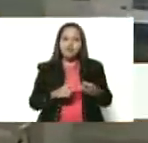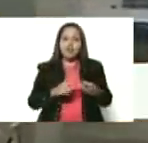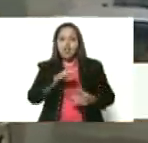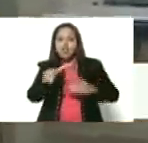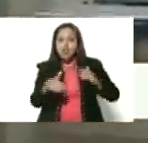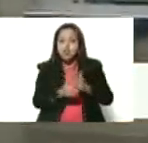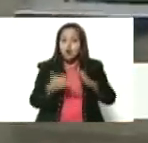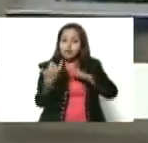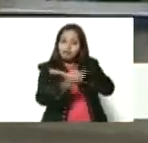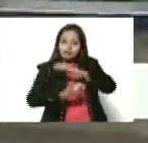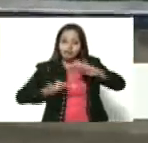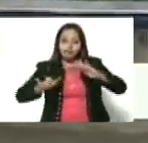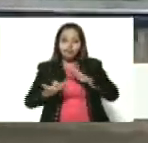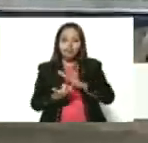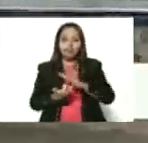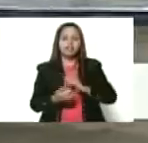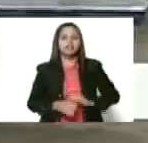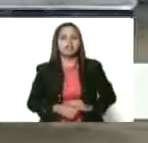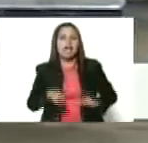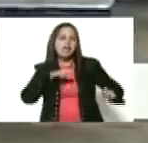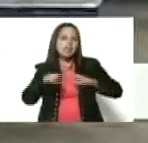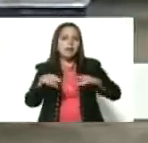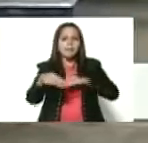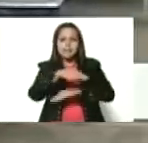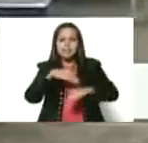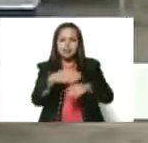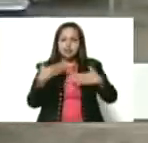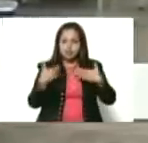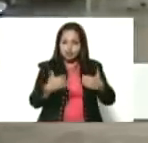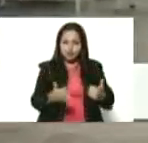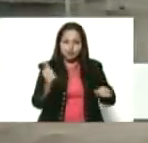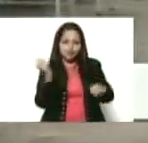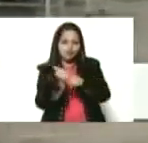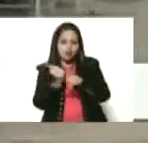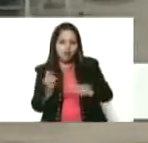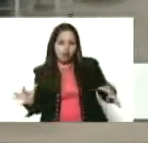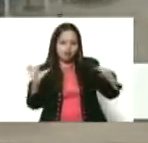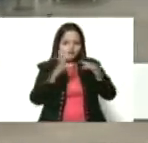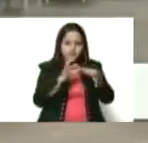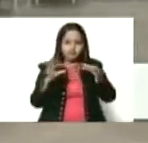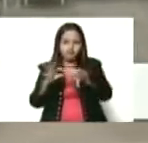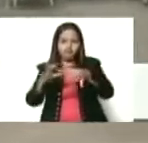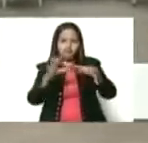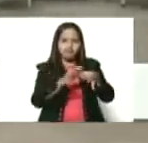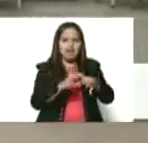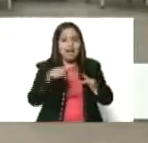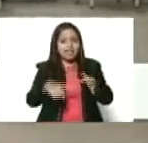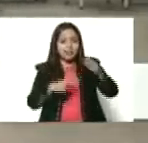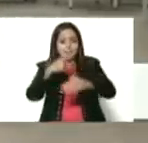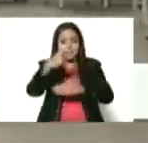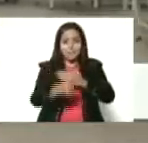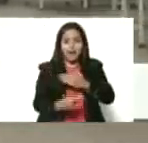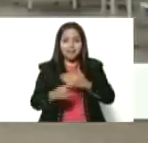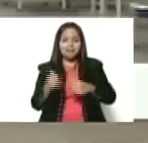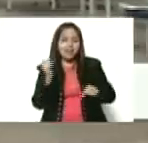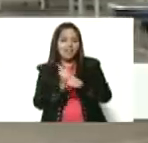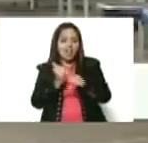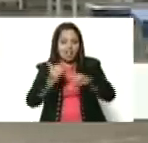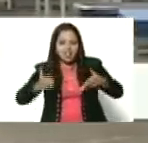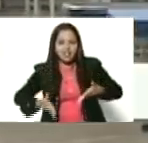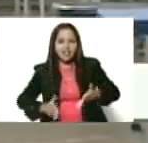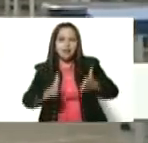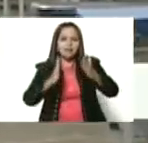dependencias que el Ministerio de Salud tiene a favor de este programa y de esta ruta